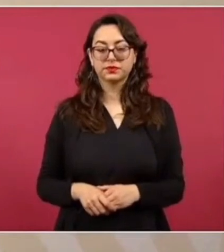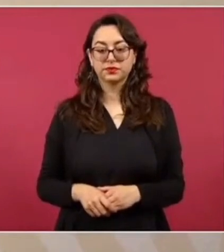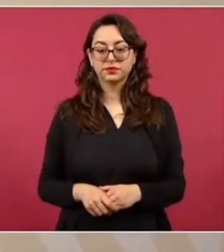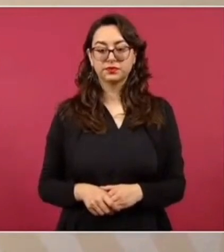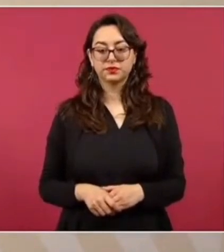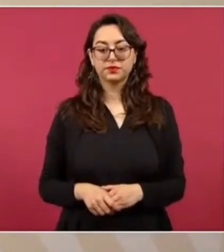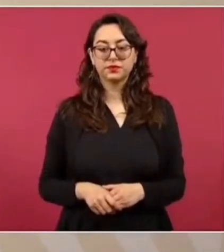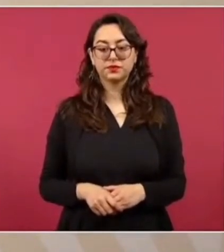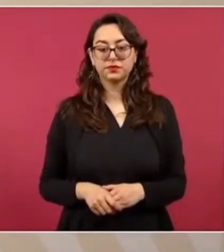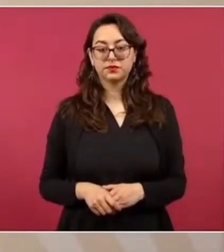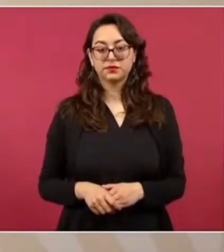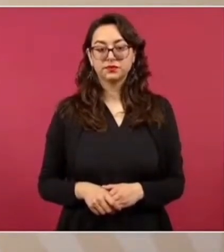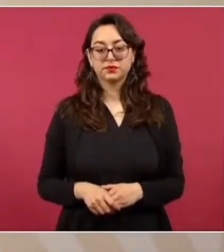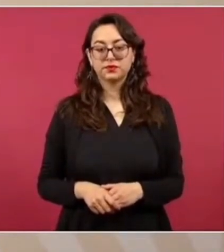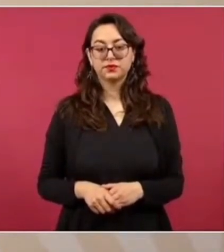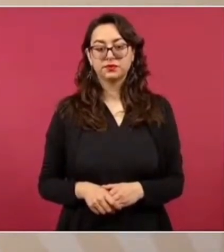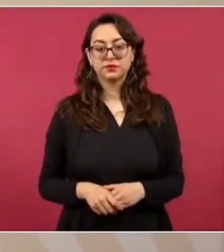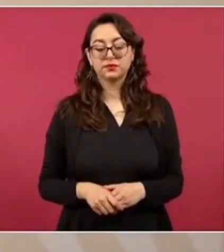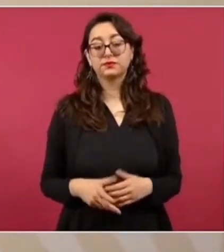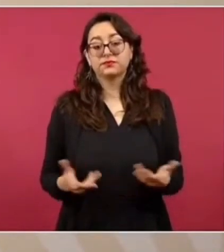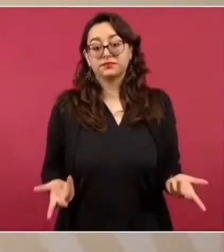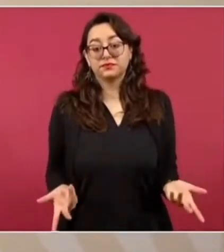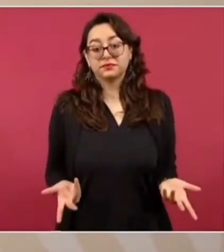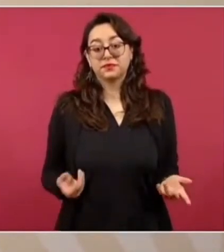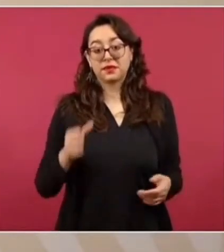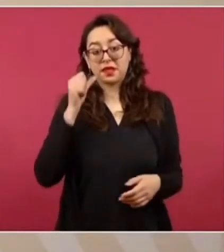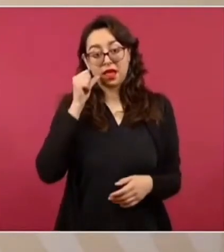los de la guacamaya